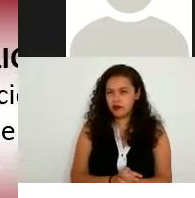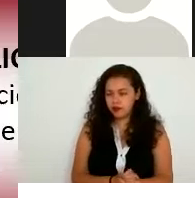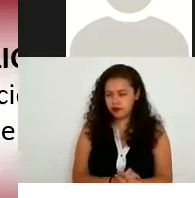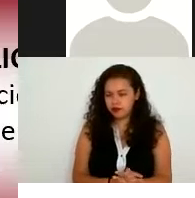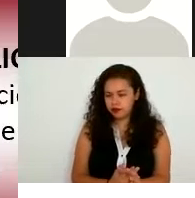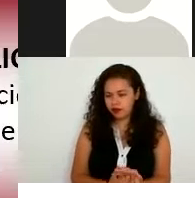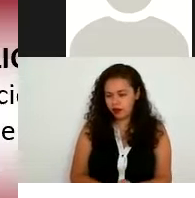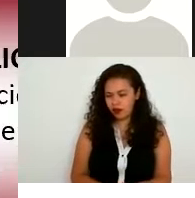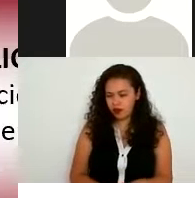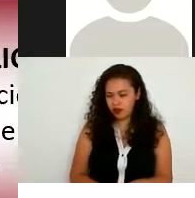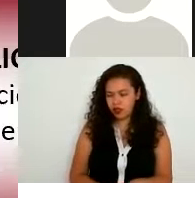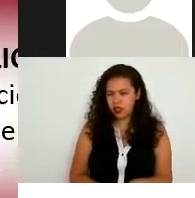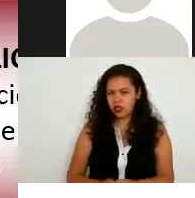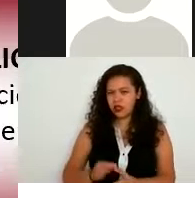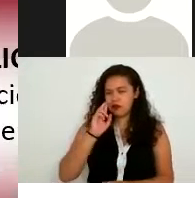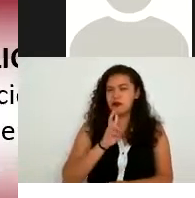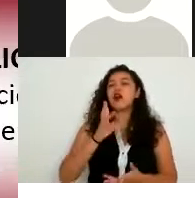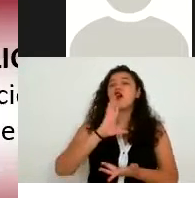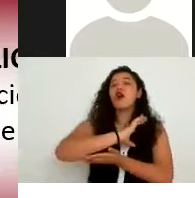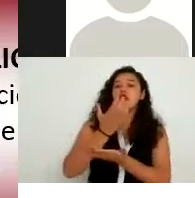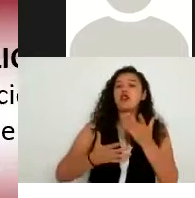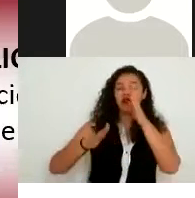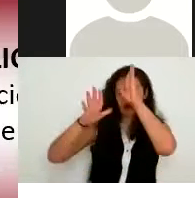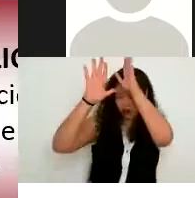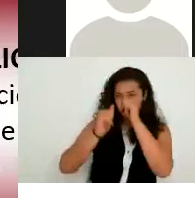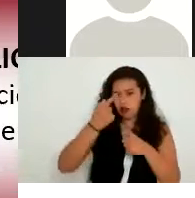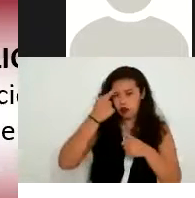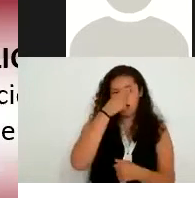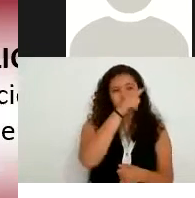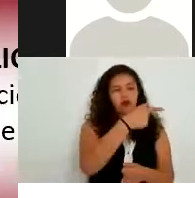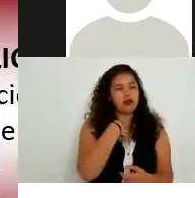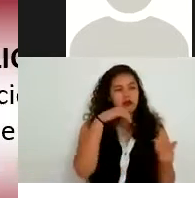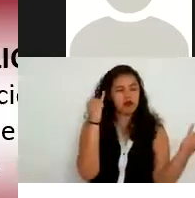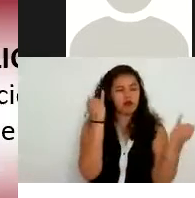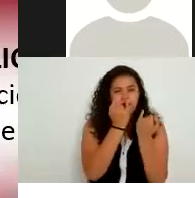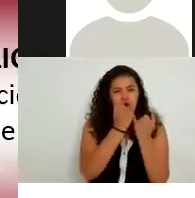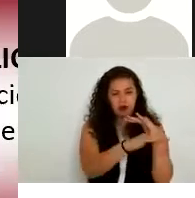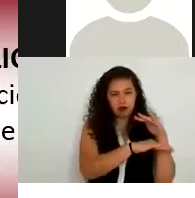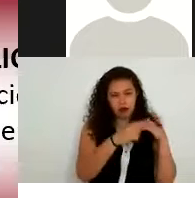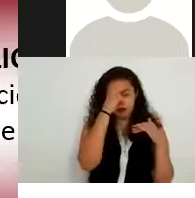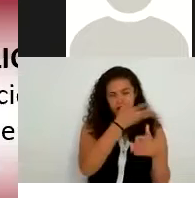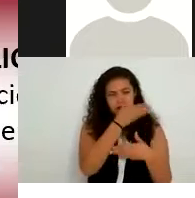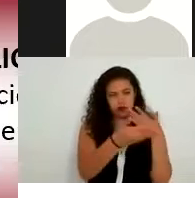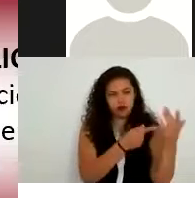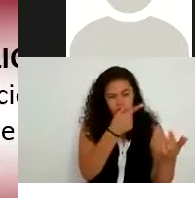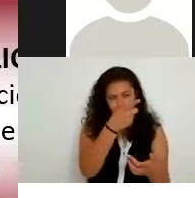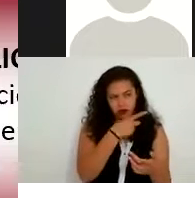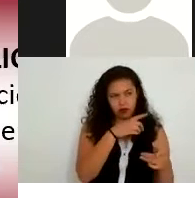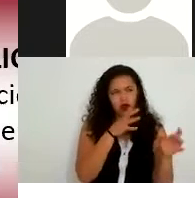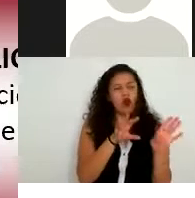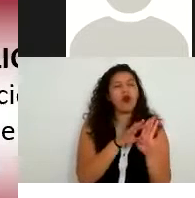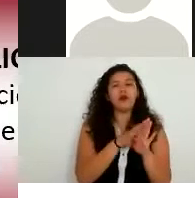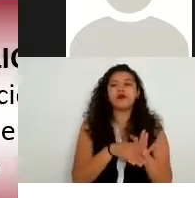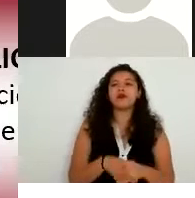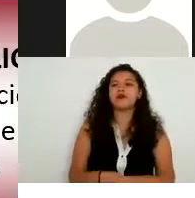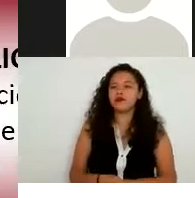contrato o un convenio de por medio donde se establezca las condiciones en que me van a dar el servicio y que yo voy a mandar datos personales que